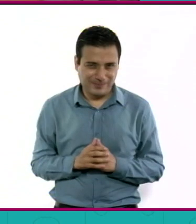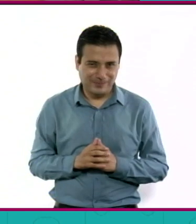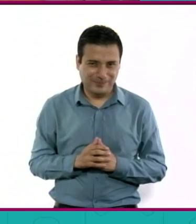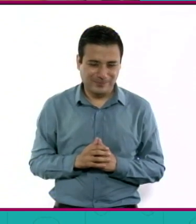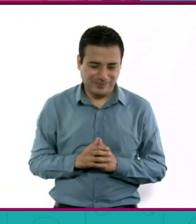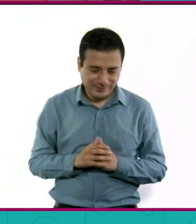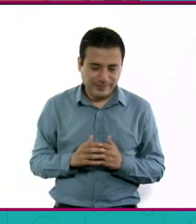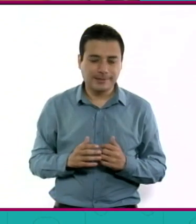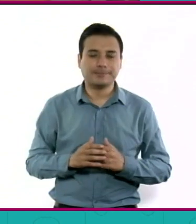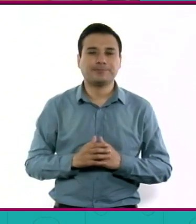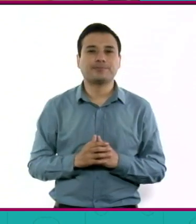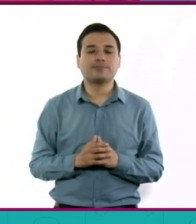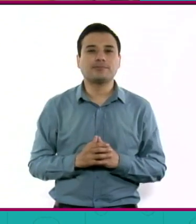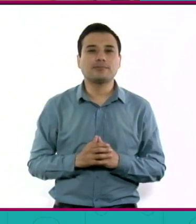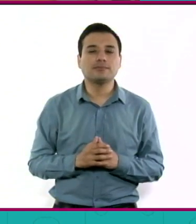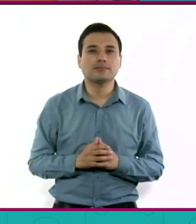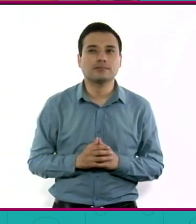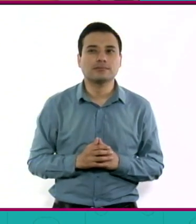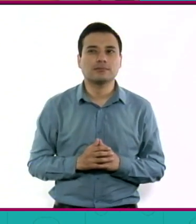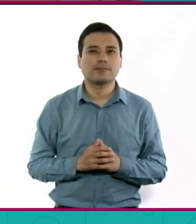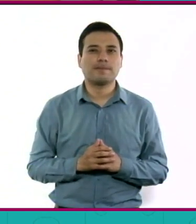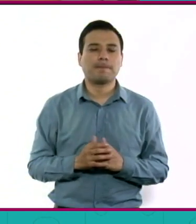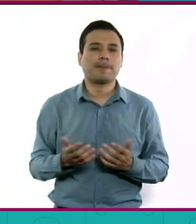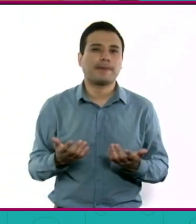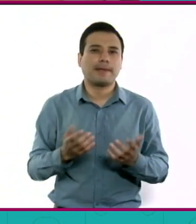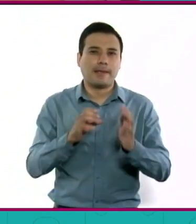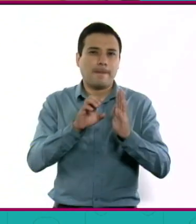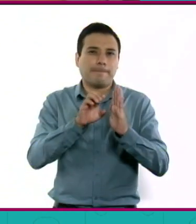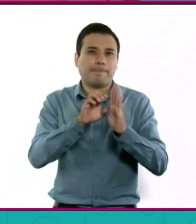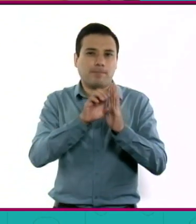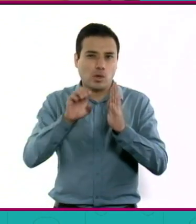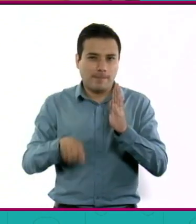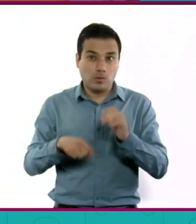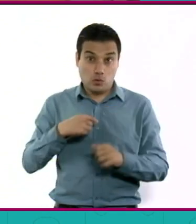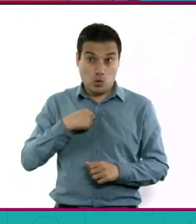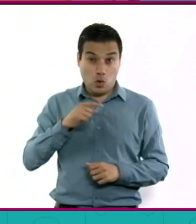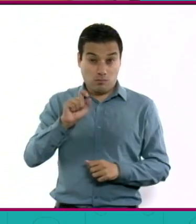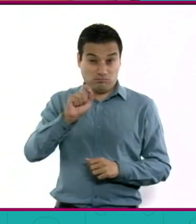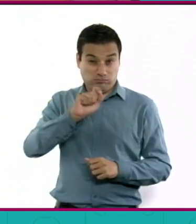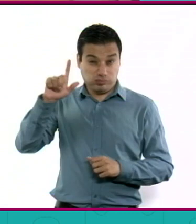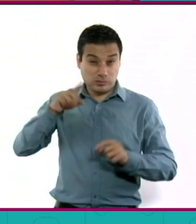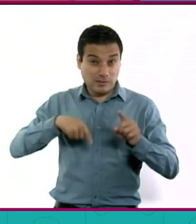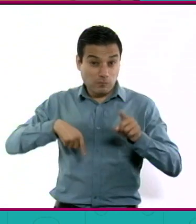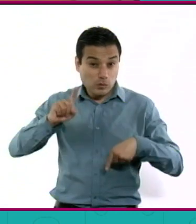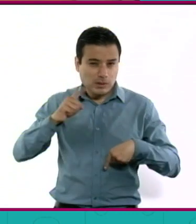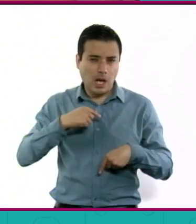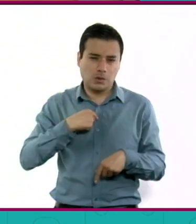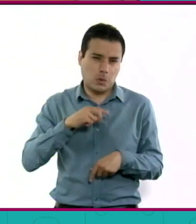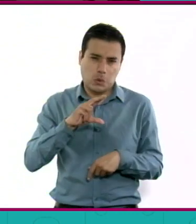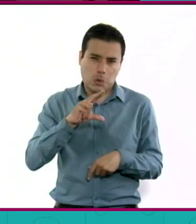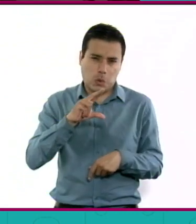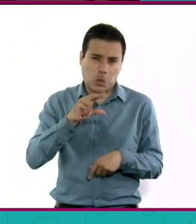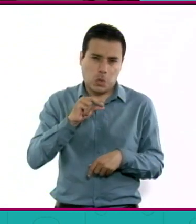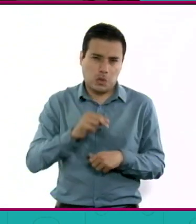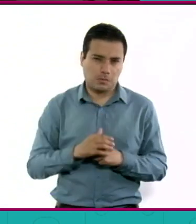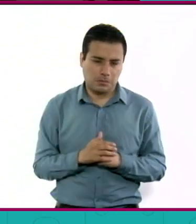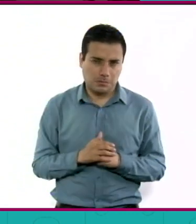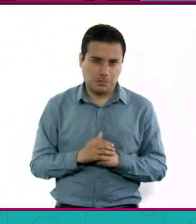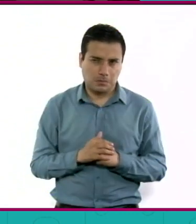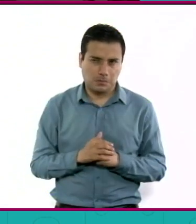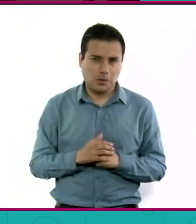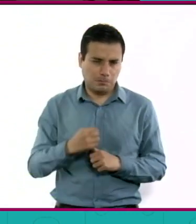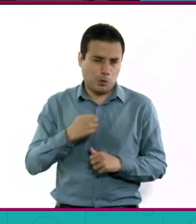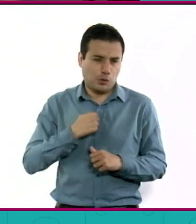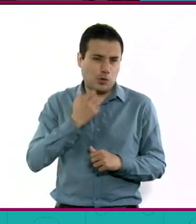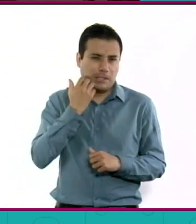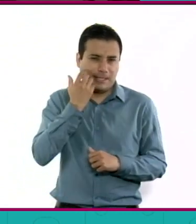fundamental. Es decir, yo obviamente no tenía las facultades de futbolista, pero me hubiera encantado ser futbolista. y seguro me hubiera